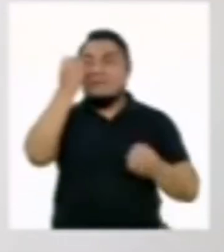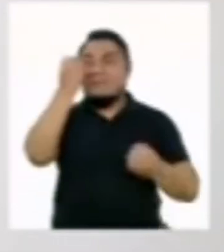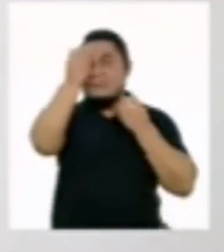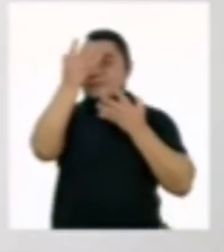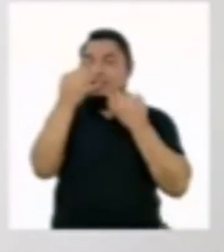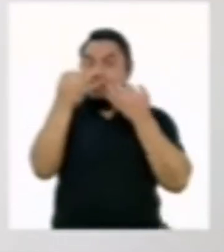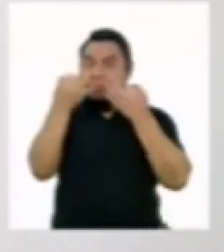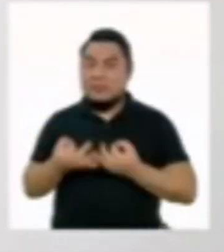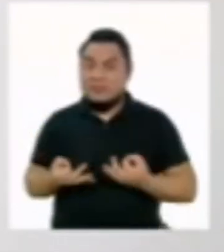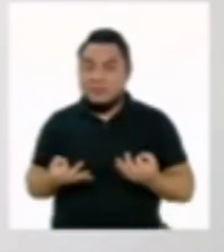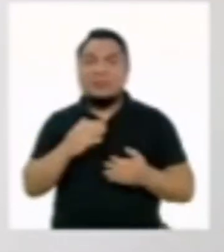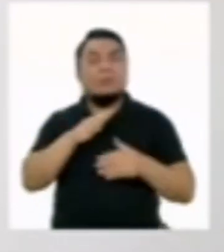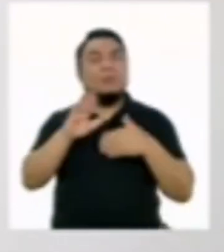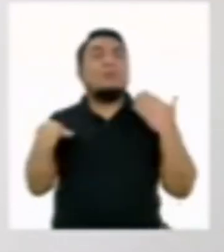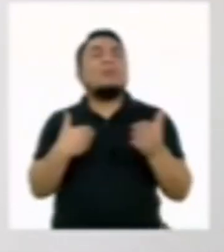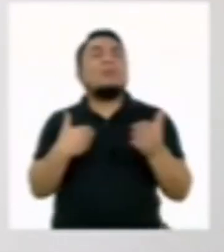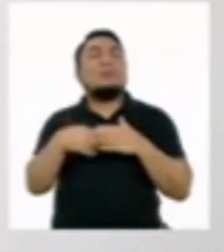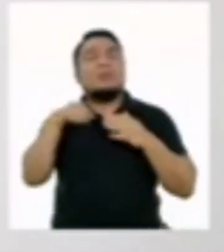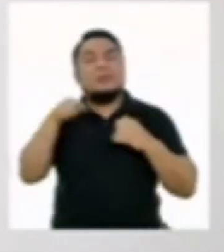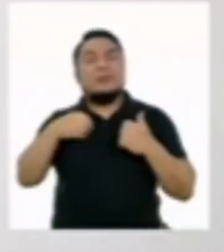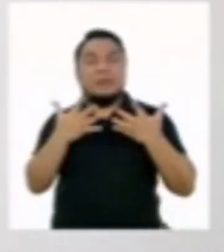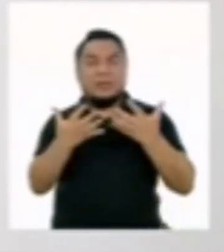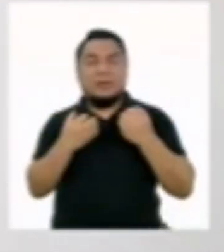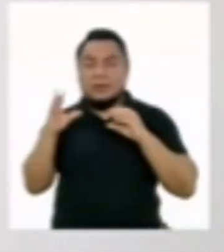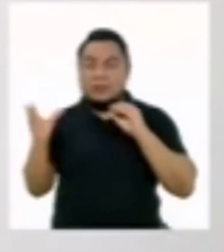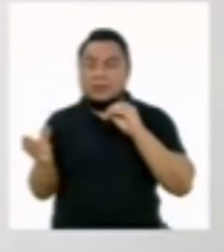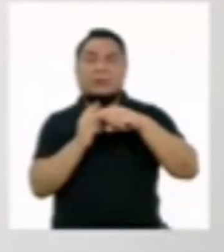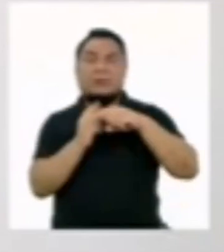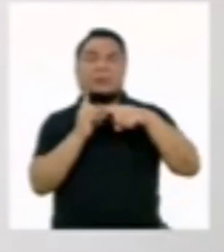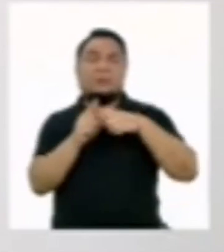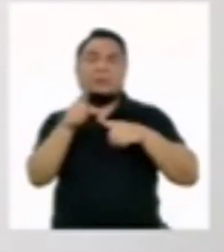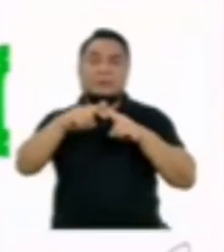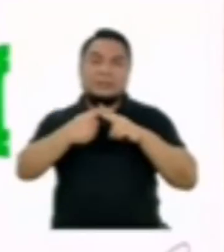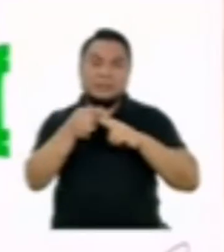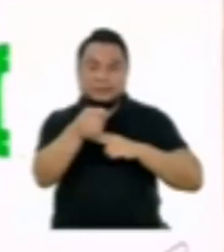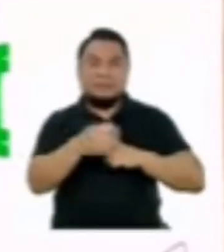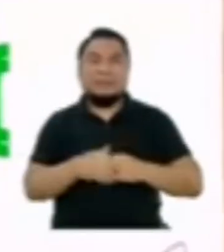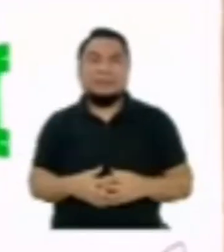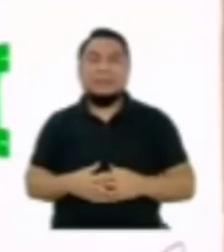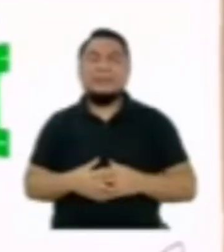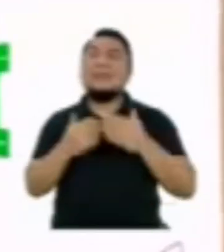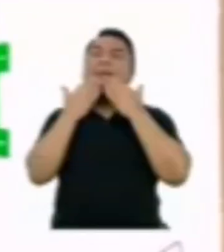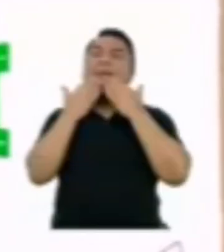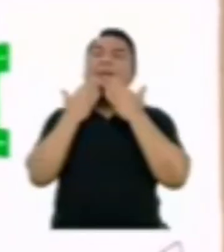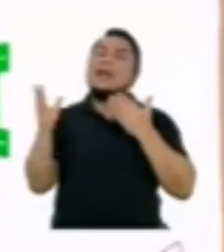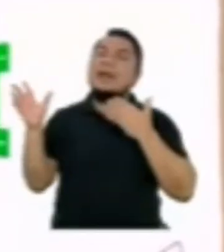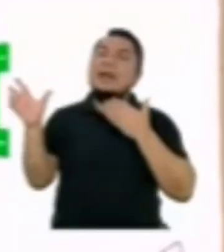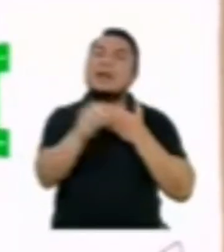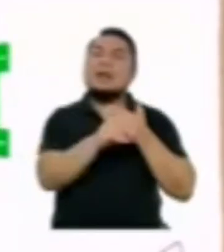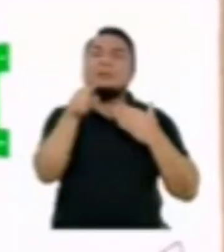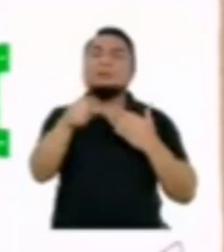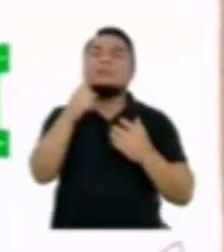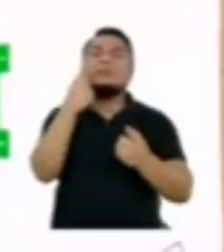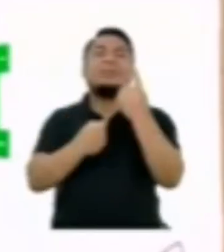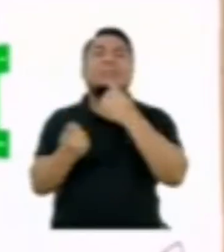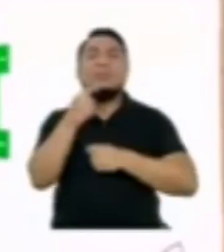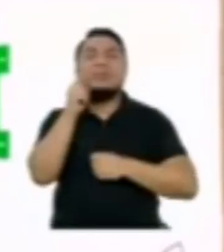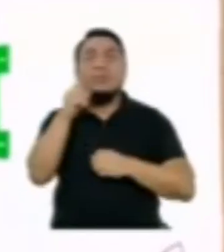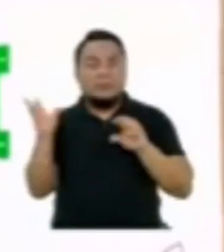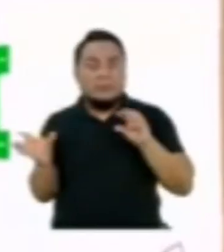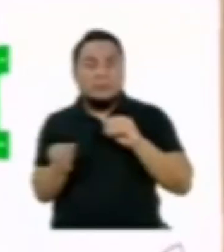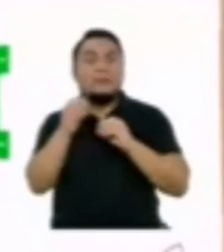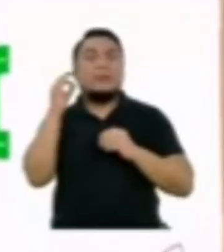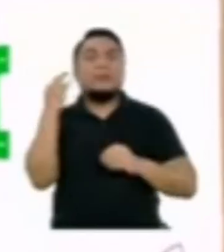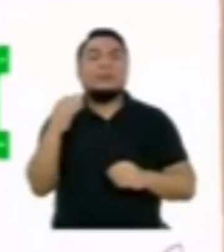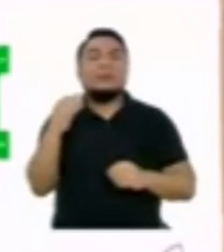información adecuada, todos van a querer sumarse a tu iniciativa. Gracias a todas y todos por sus preguntas que